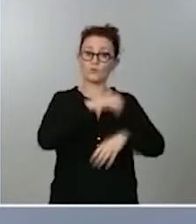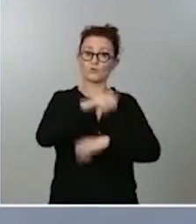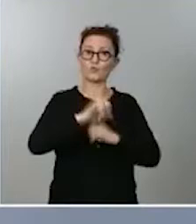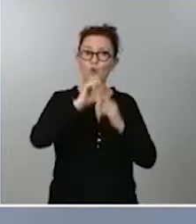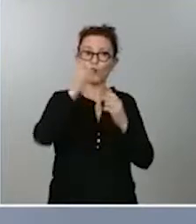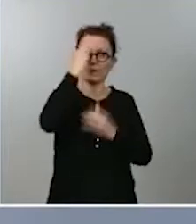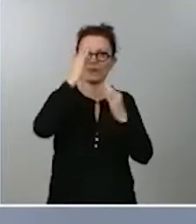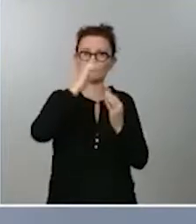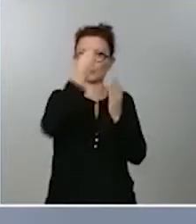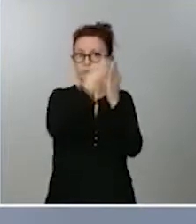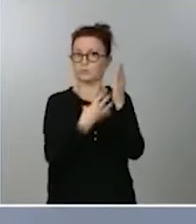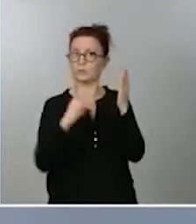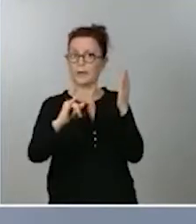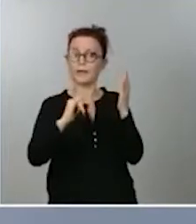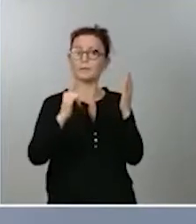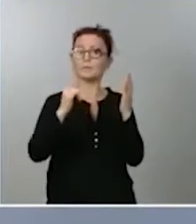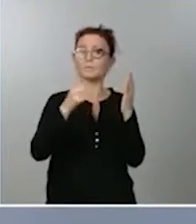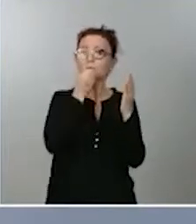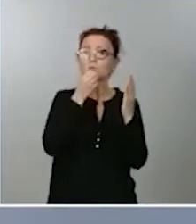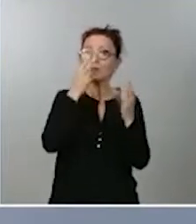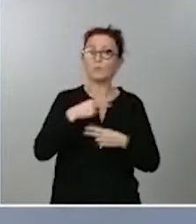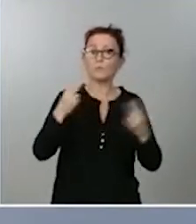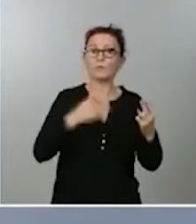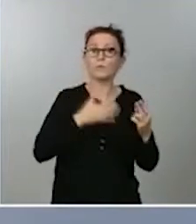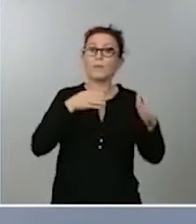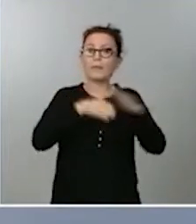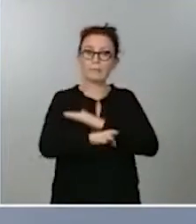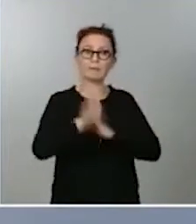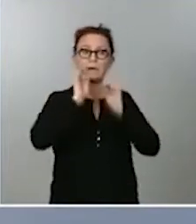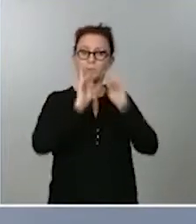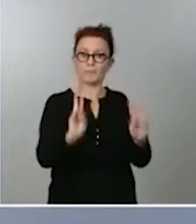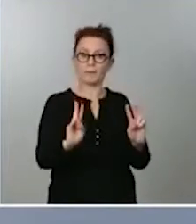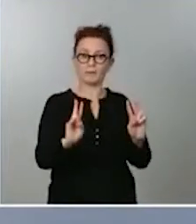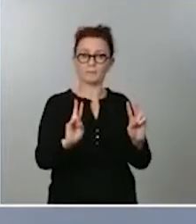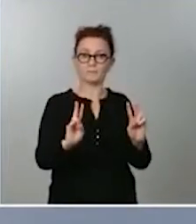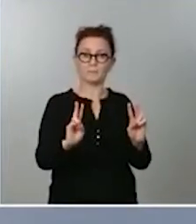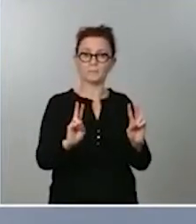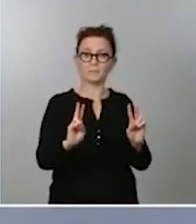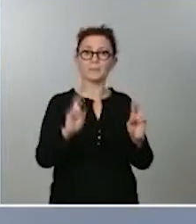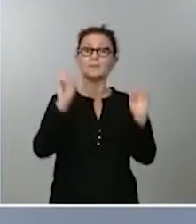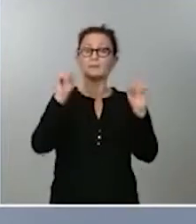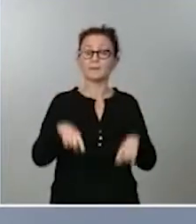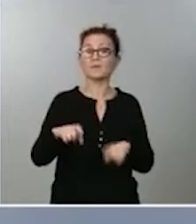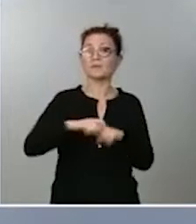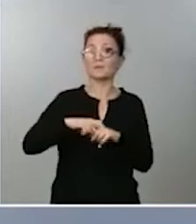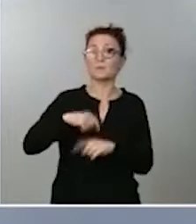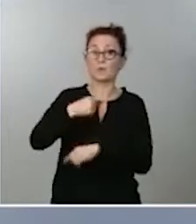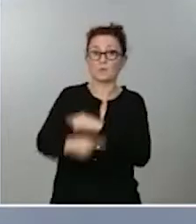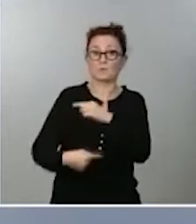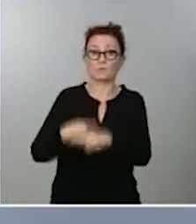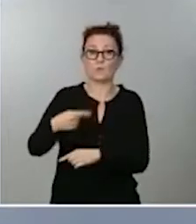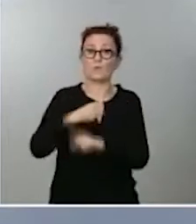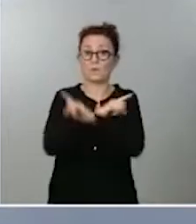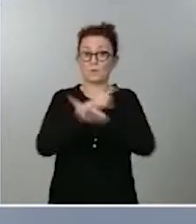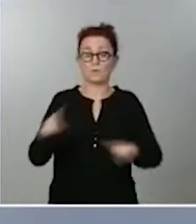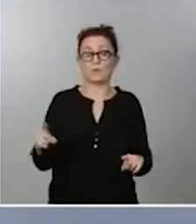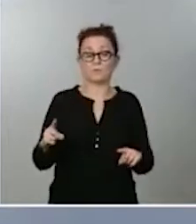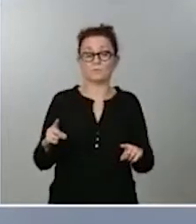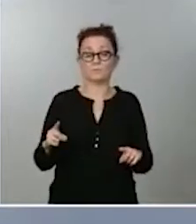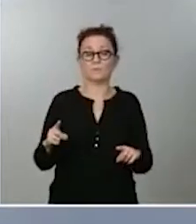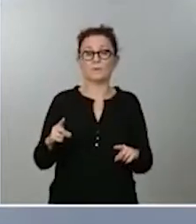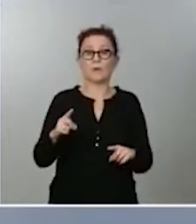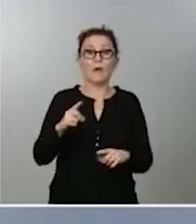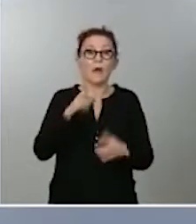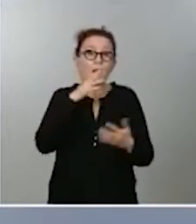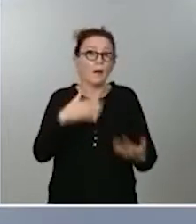pública y se pueden ver con tranquilidad lo mismo se puede decir sobre el tipo de consecuencias que tiene la prohibición es muy temprano para ver